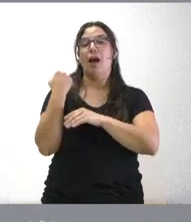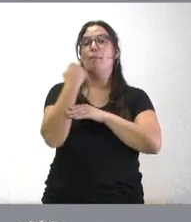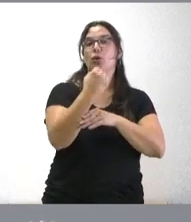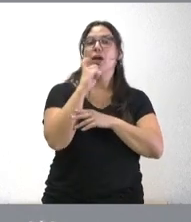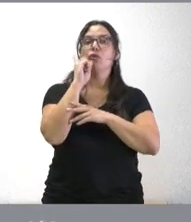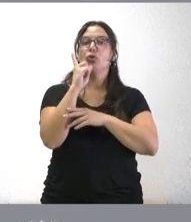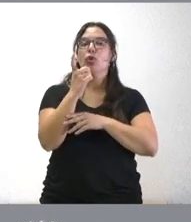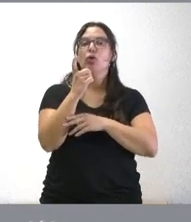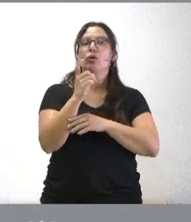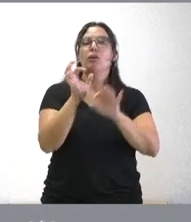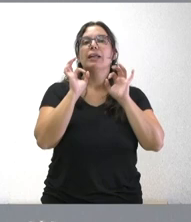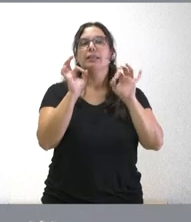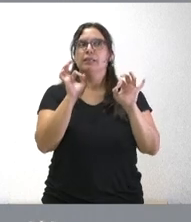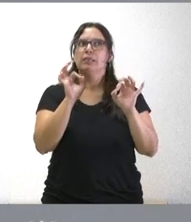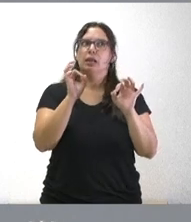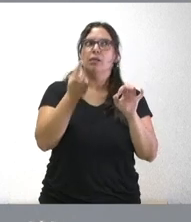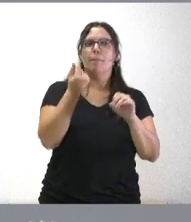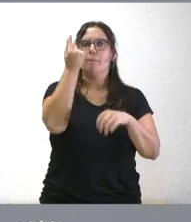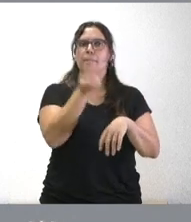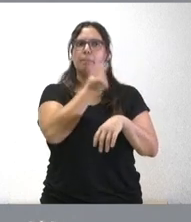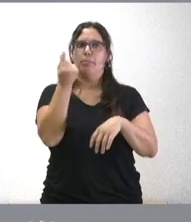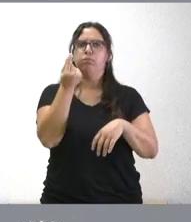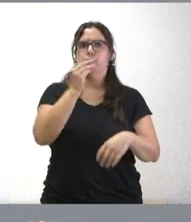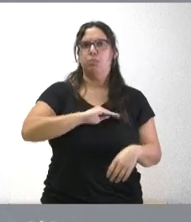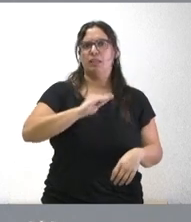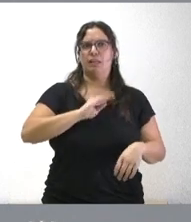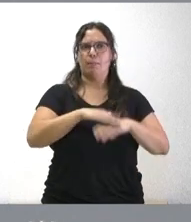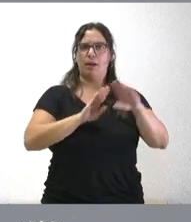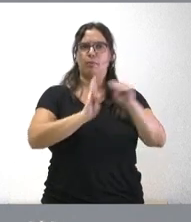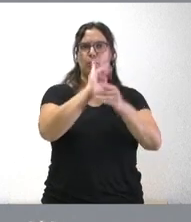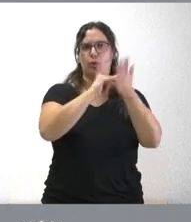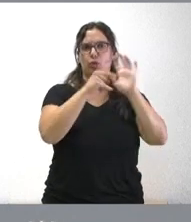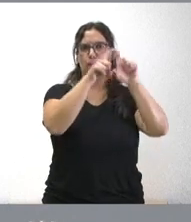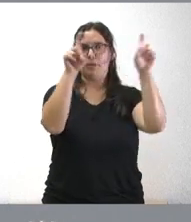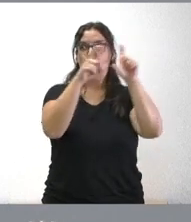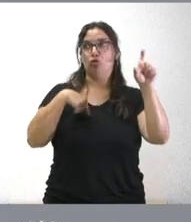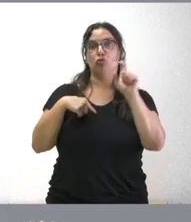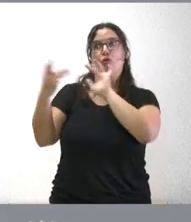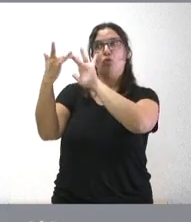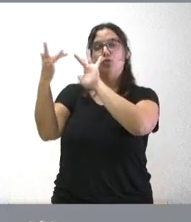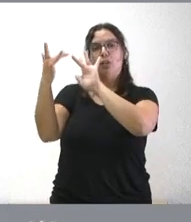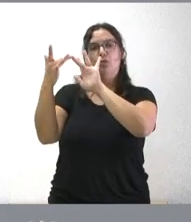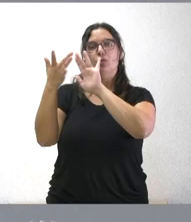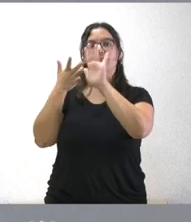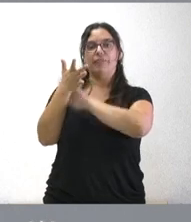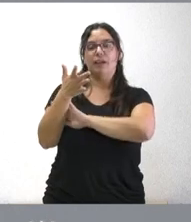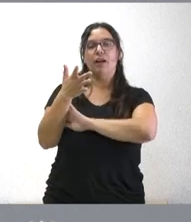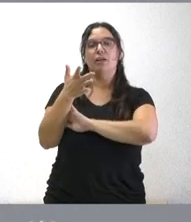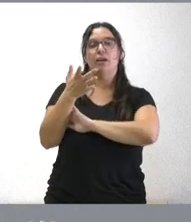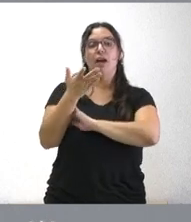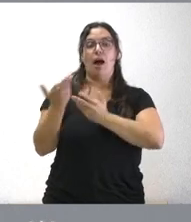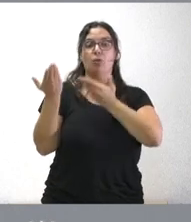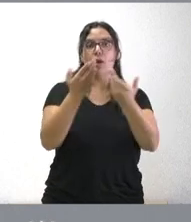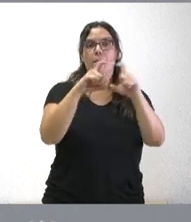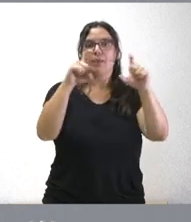empresariales de un volumen ciertamente relevante pero nosotros entrando en contacto con el BEI planteamos una iniciativa que permite ayudar a las pymes